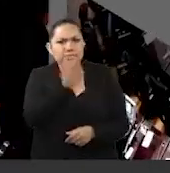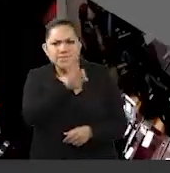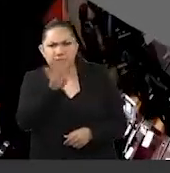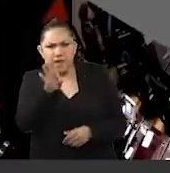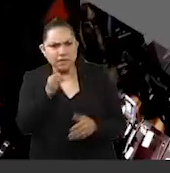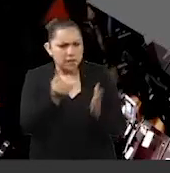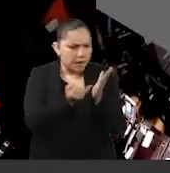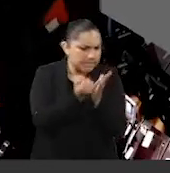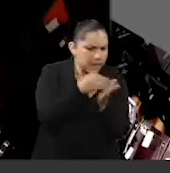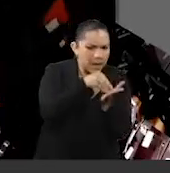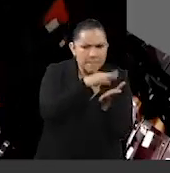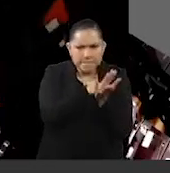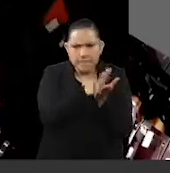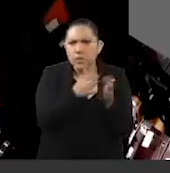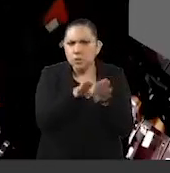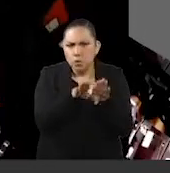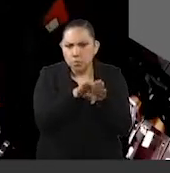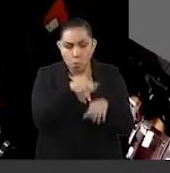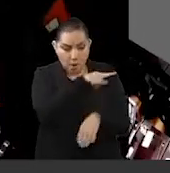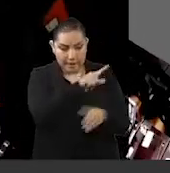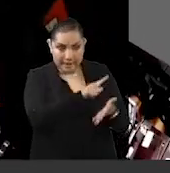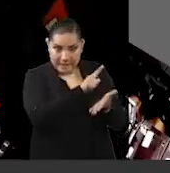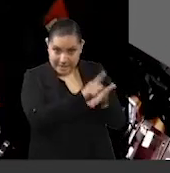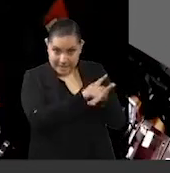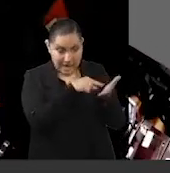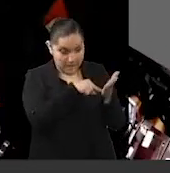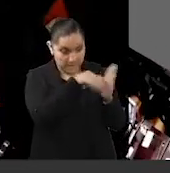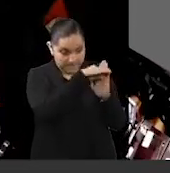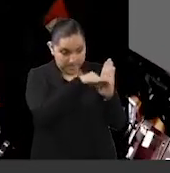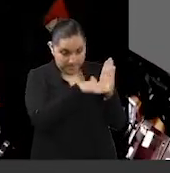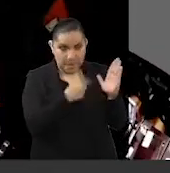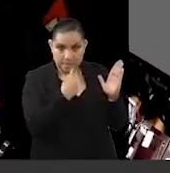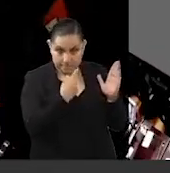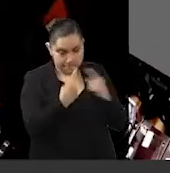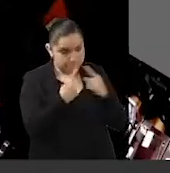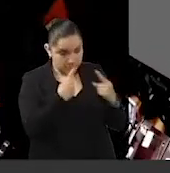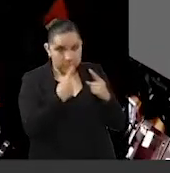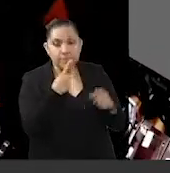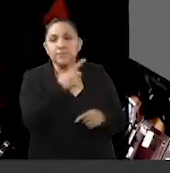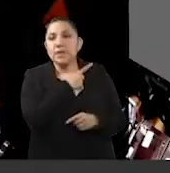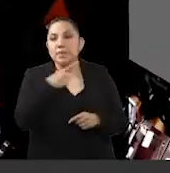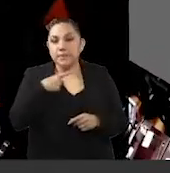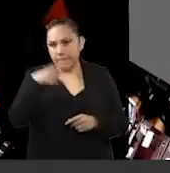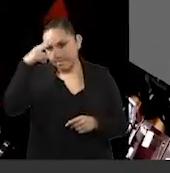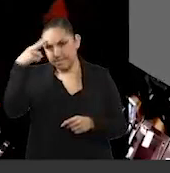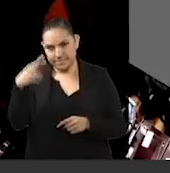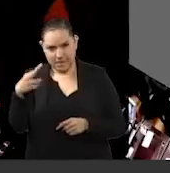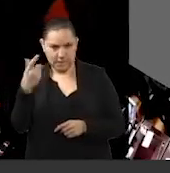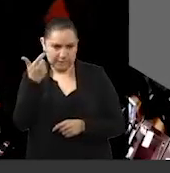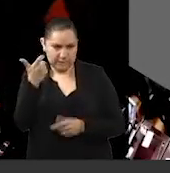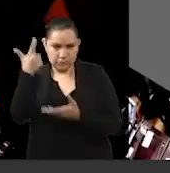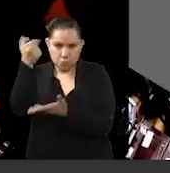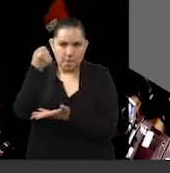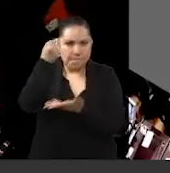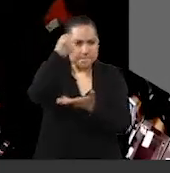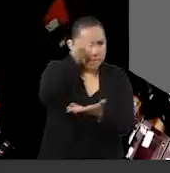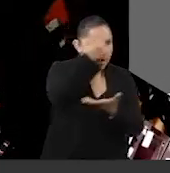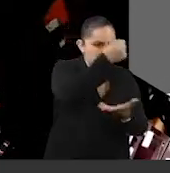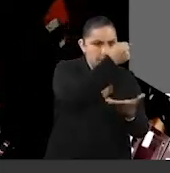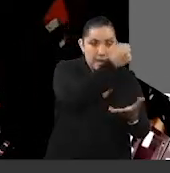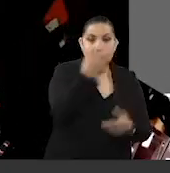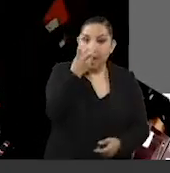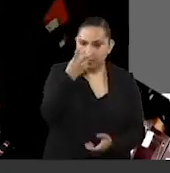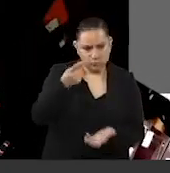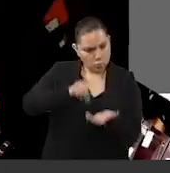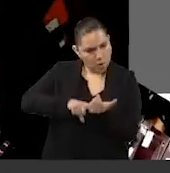indica en qué se van a repartir los gastos, ya le decía yo, del Estado mexicano. Es una facultad, en ese caso, exclusiva de acá,